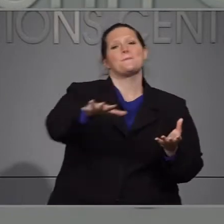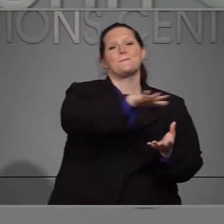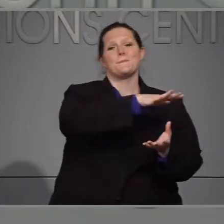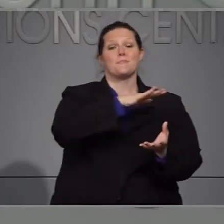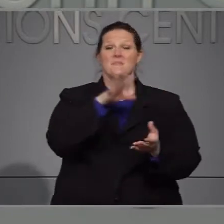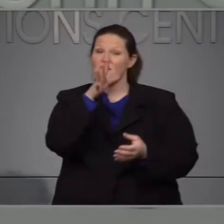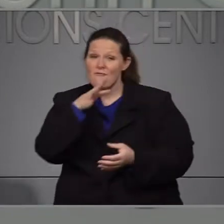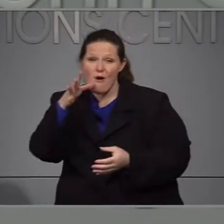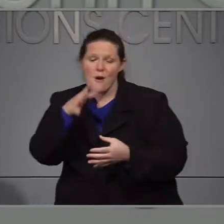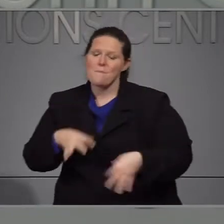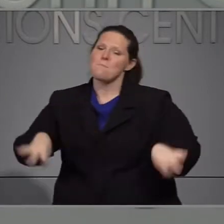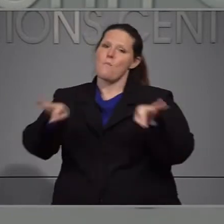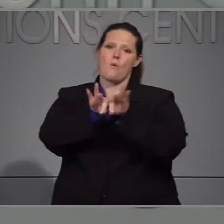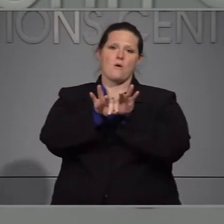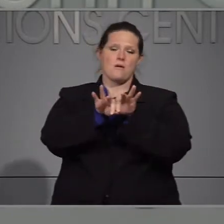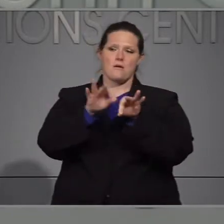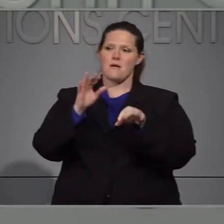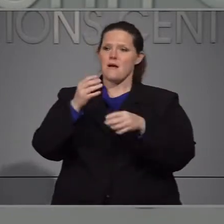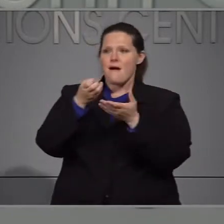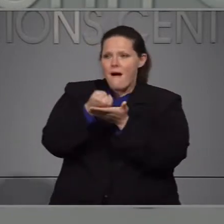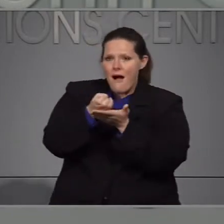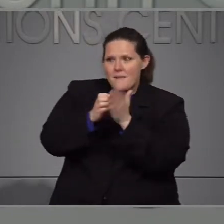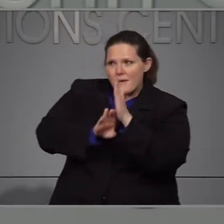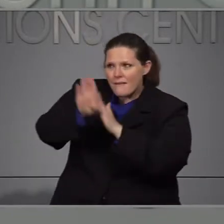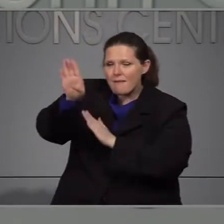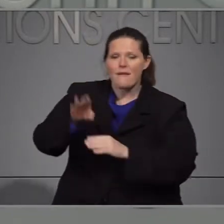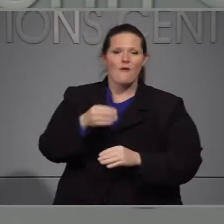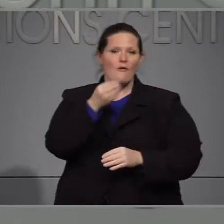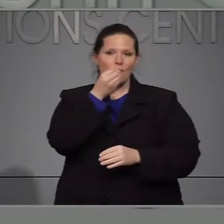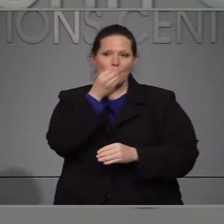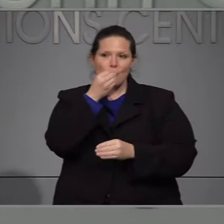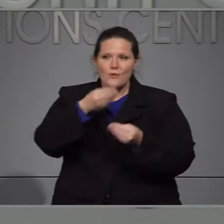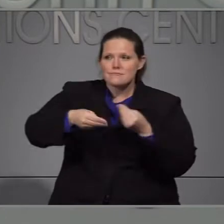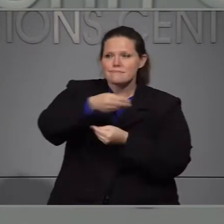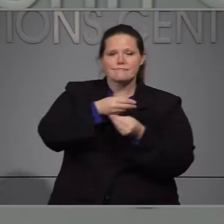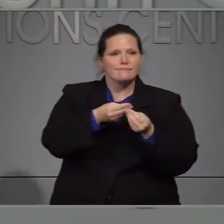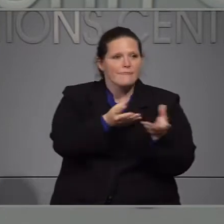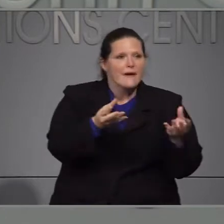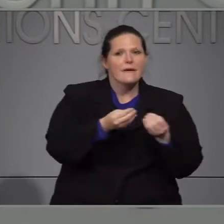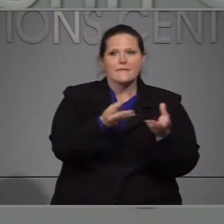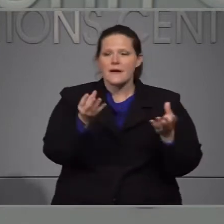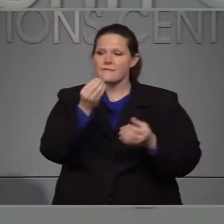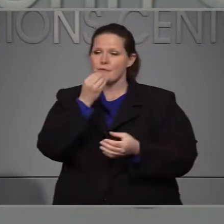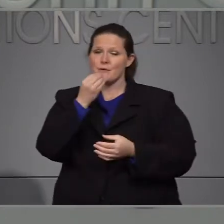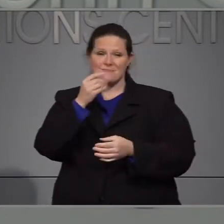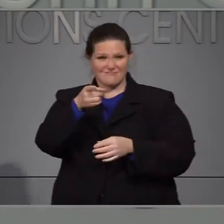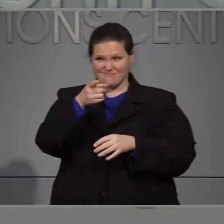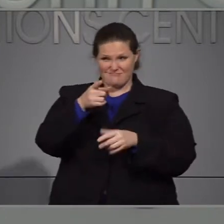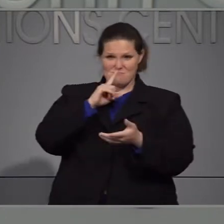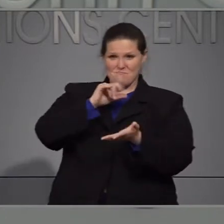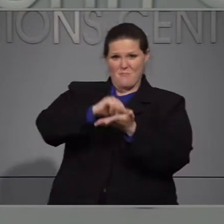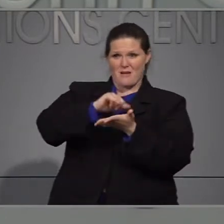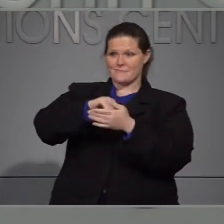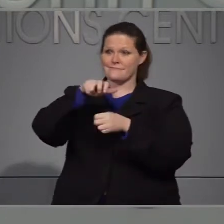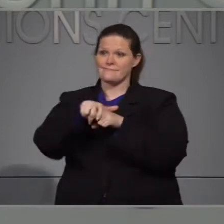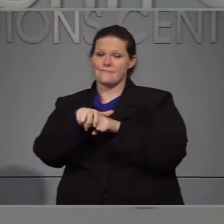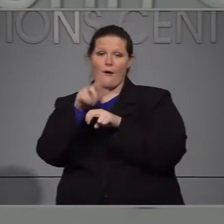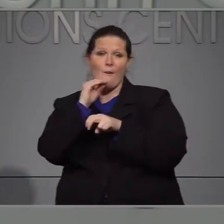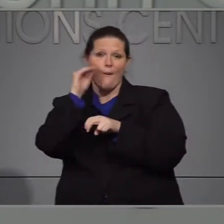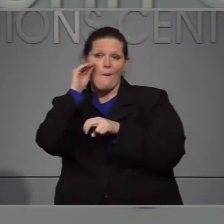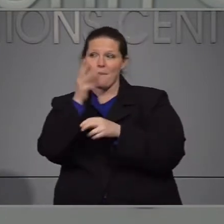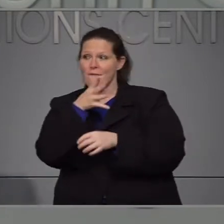Esto es la agricultura es vital para nuestra economía. Y es un trabajo difícil que no se puede hacer desde casa.